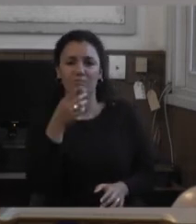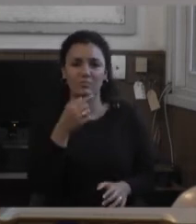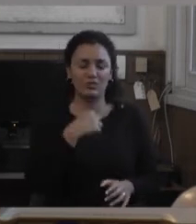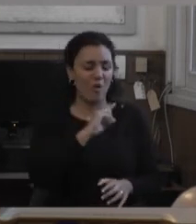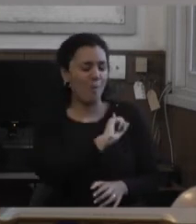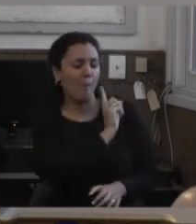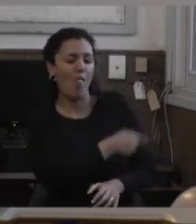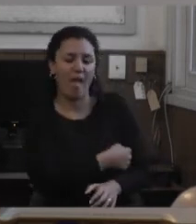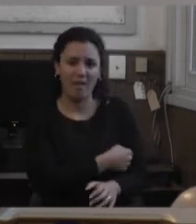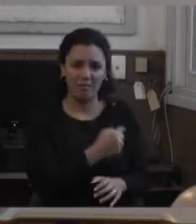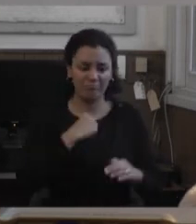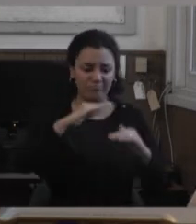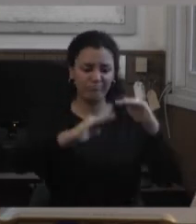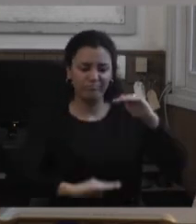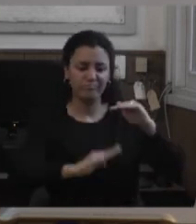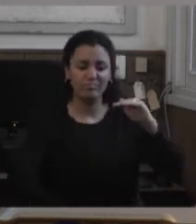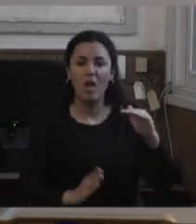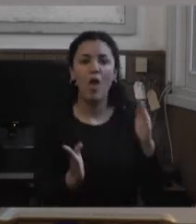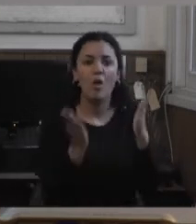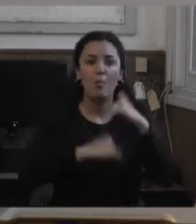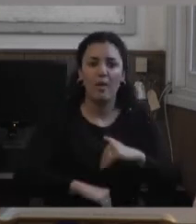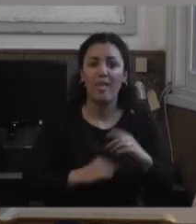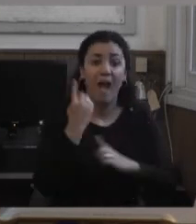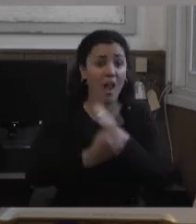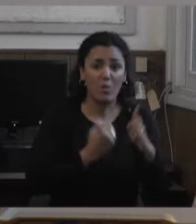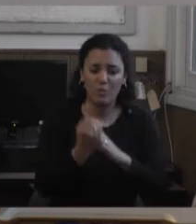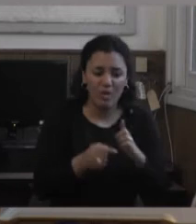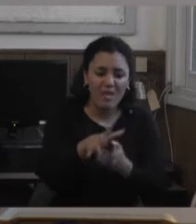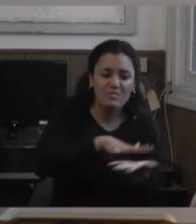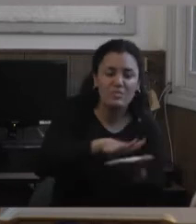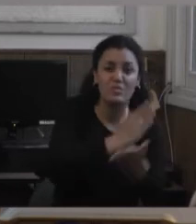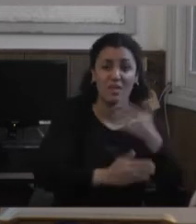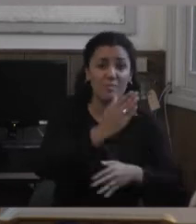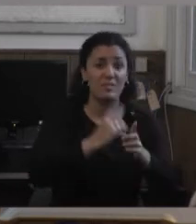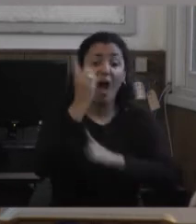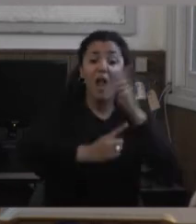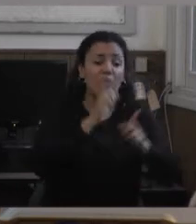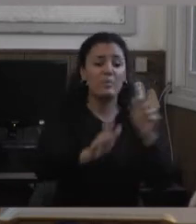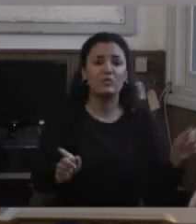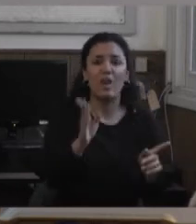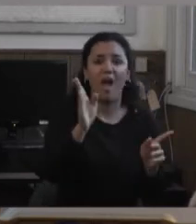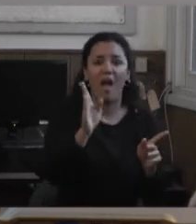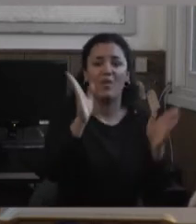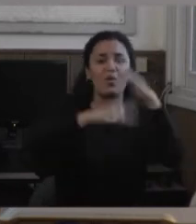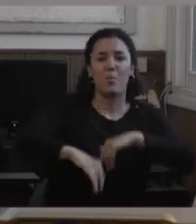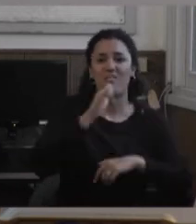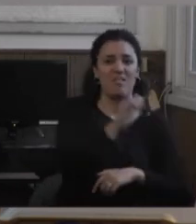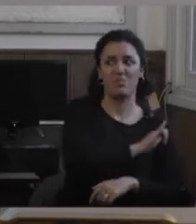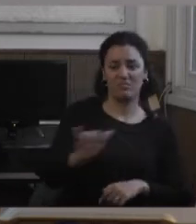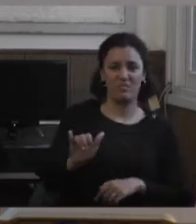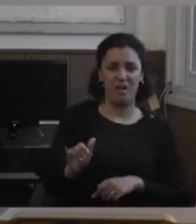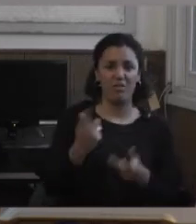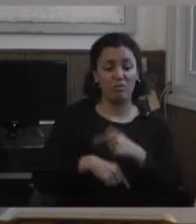hay forma que la persona pueda denunciarte si está en una situación de discapacidad entonces me parece que el posicionamiento ético